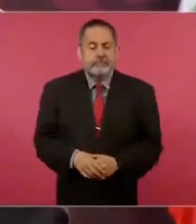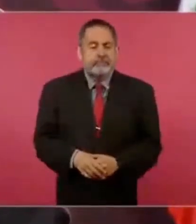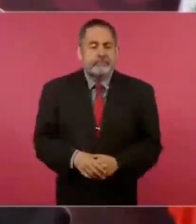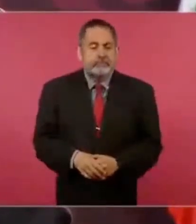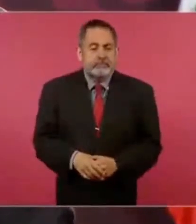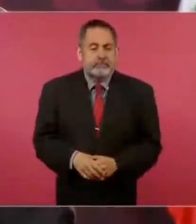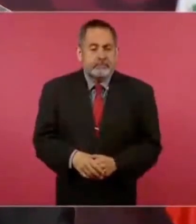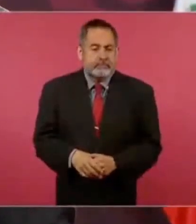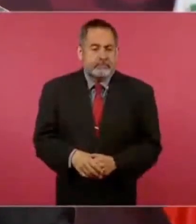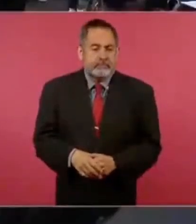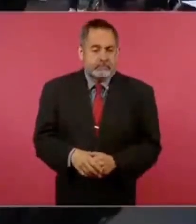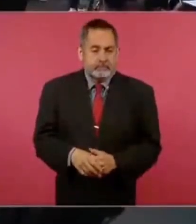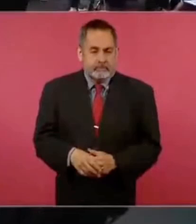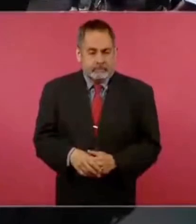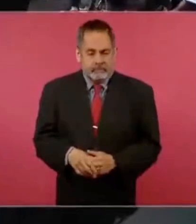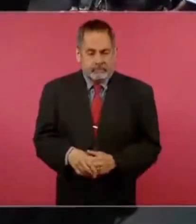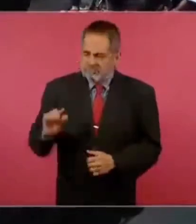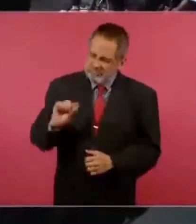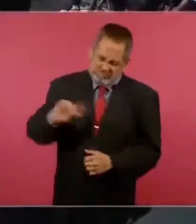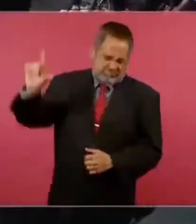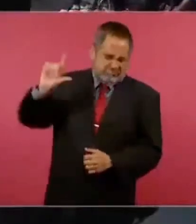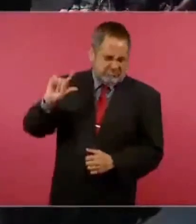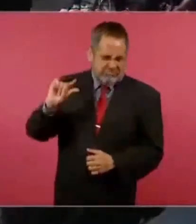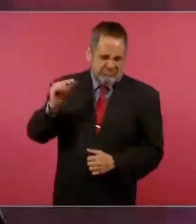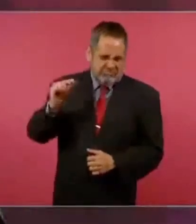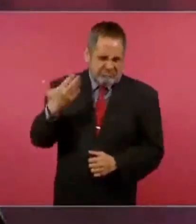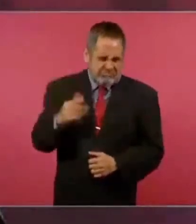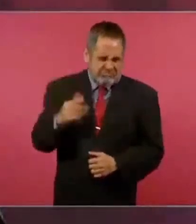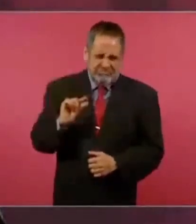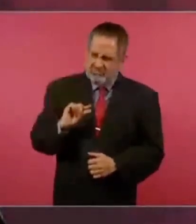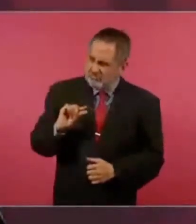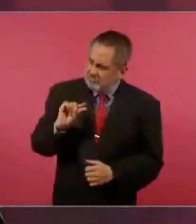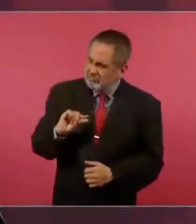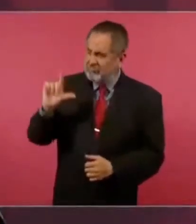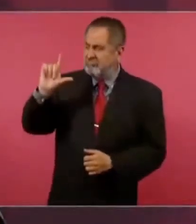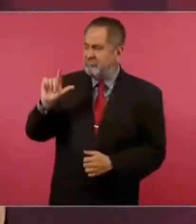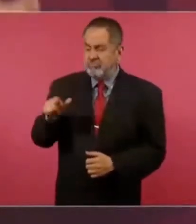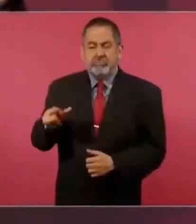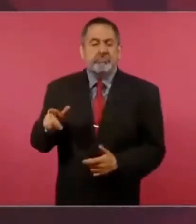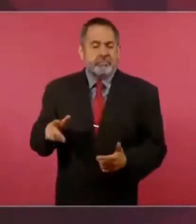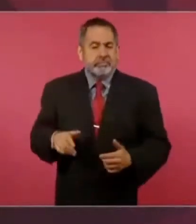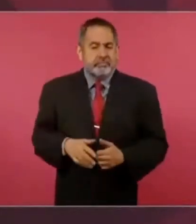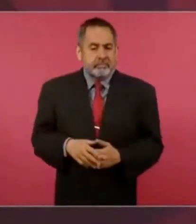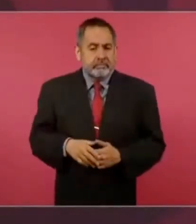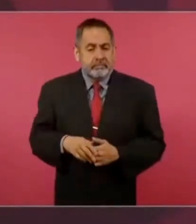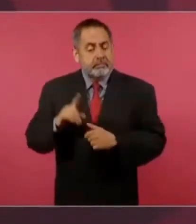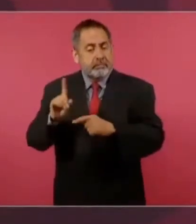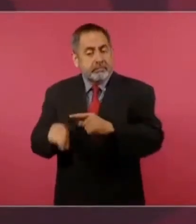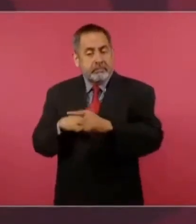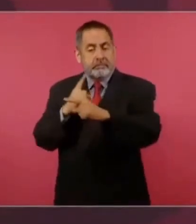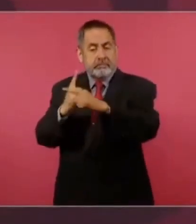Es de primera, y agréguenle